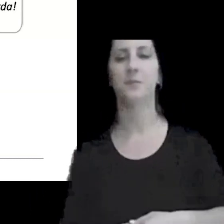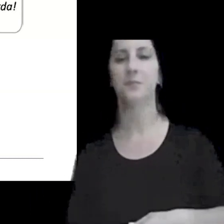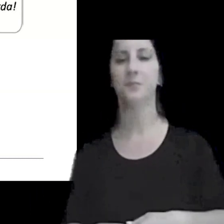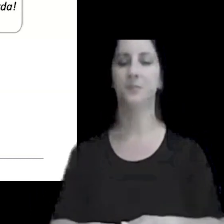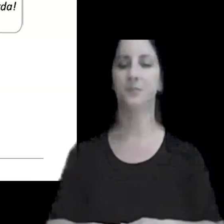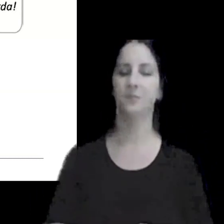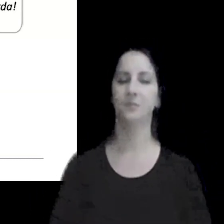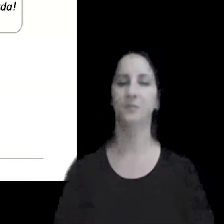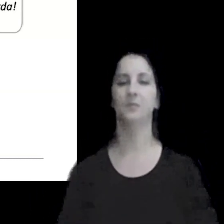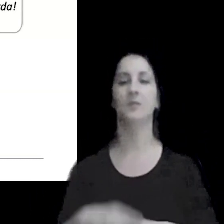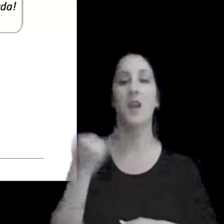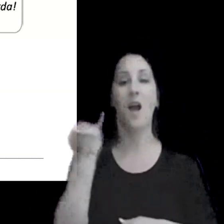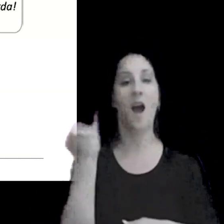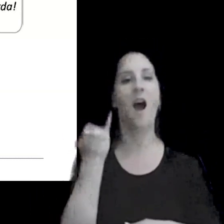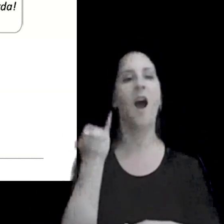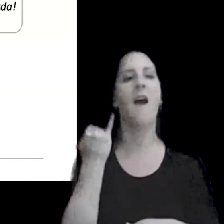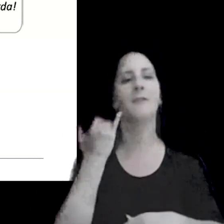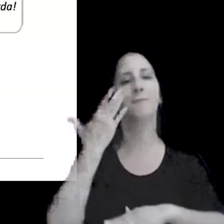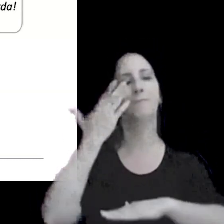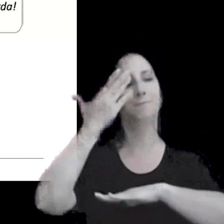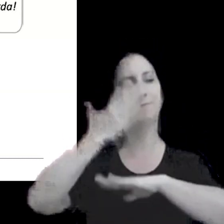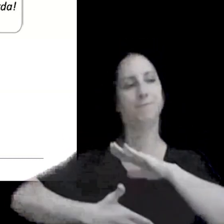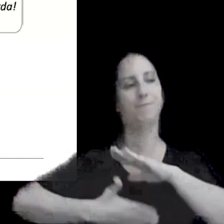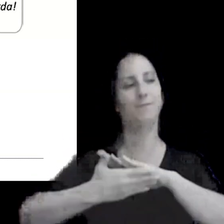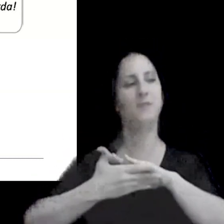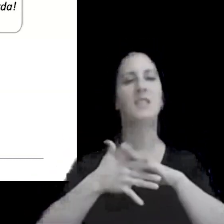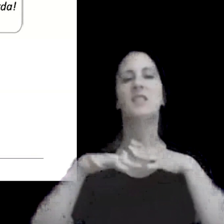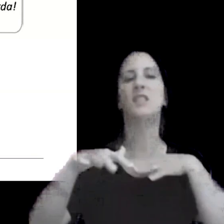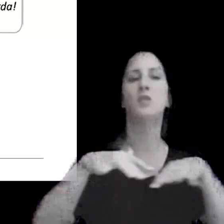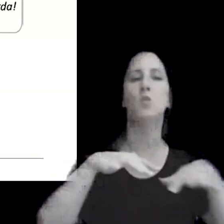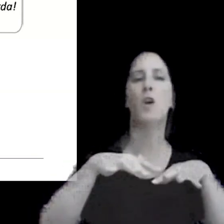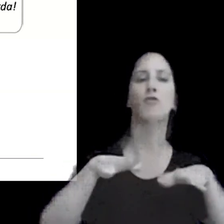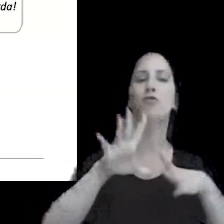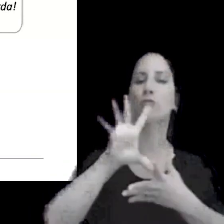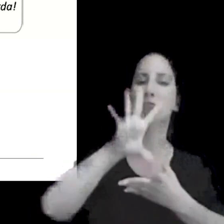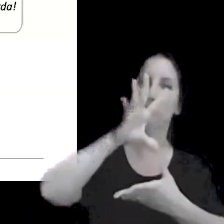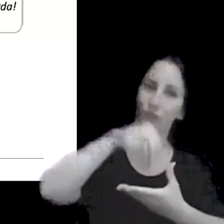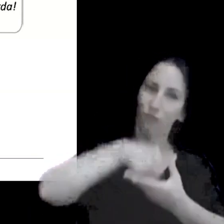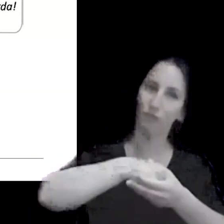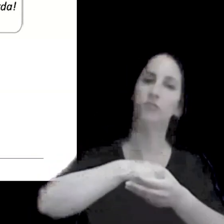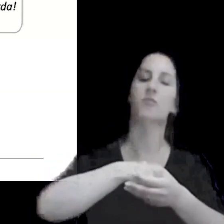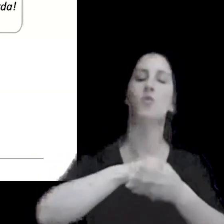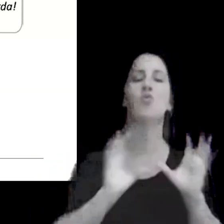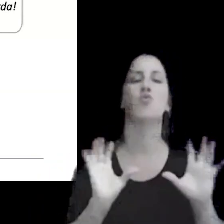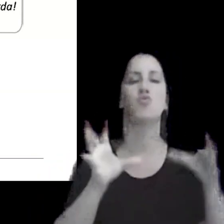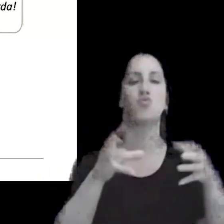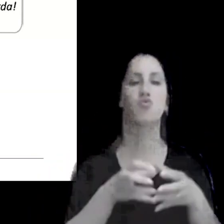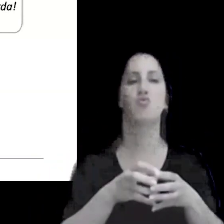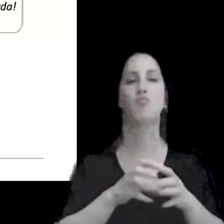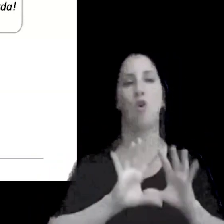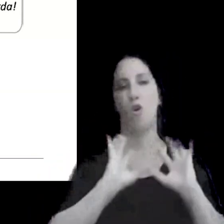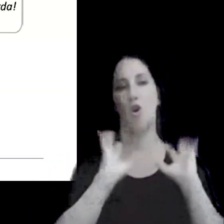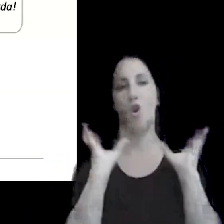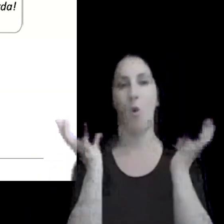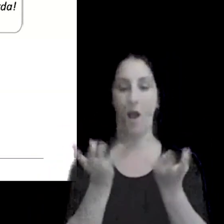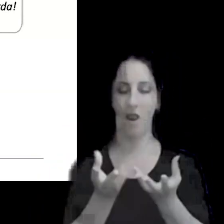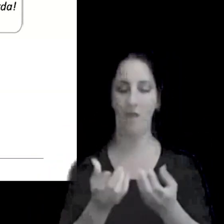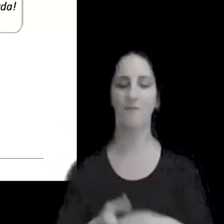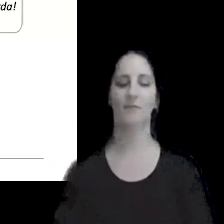con una referencia limitada a lo que ocurría dentro del mundo o dentro del grupo más globalizadamente